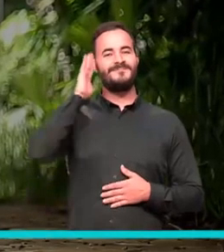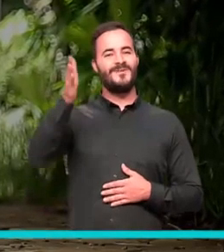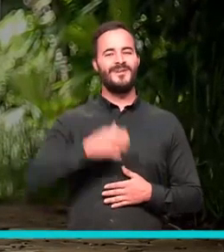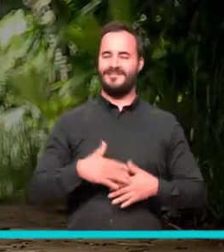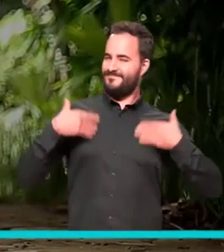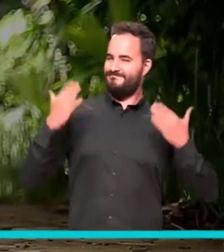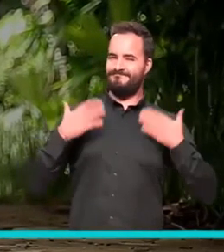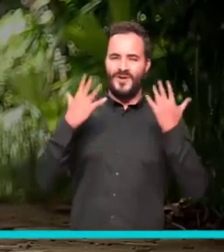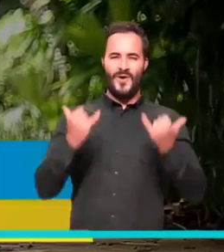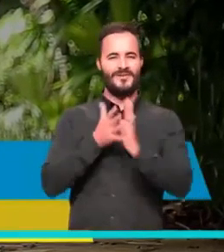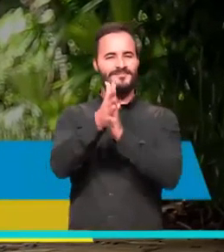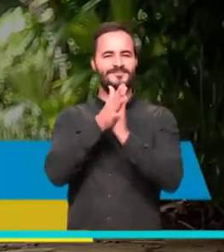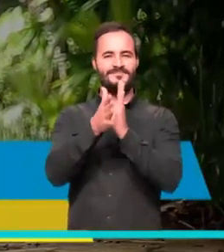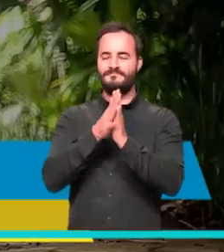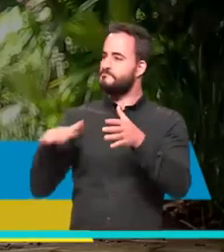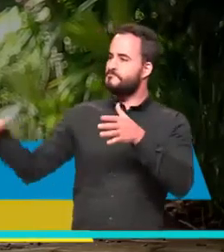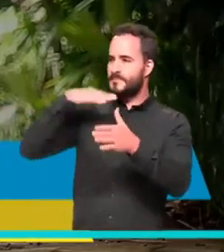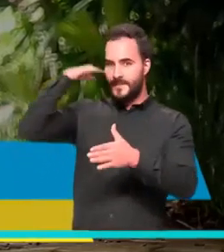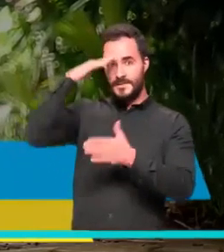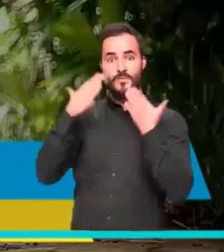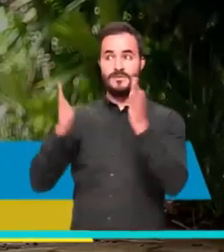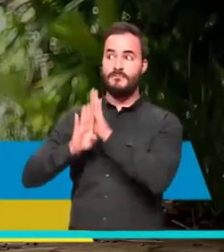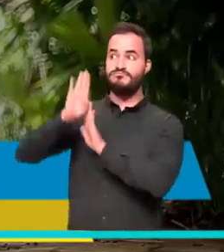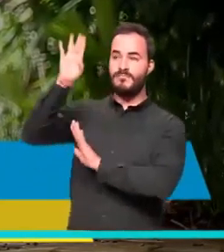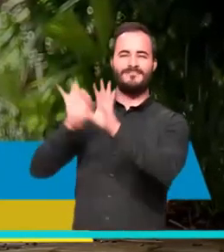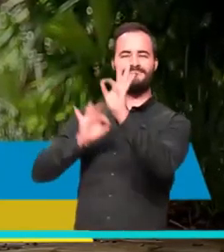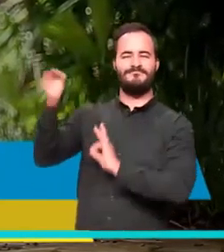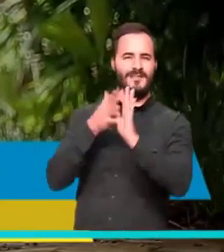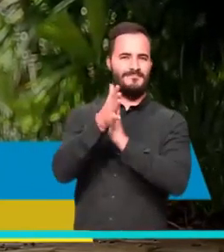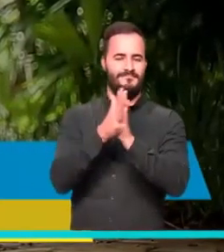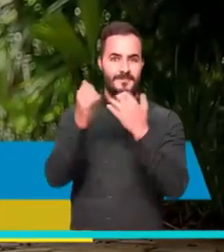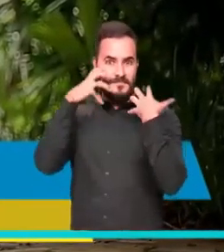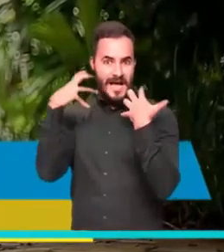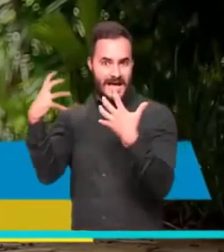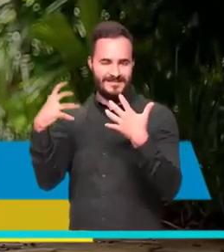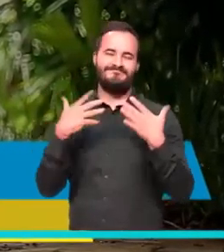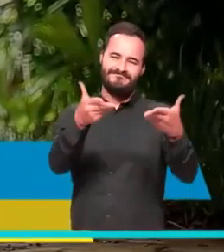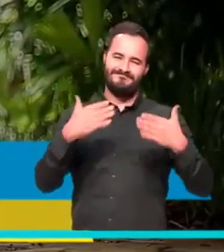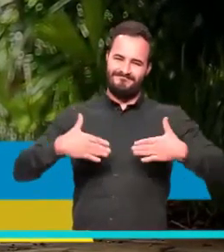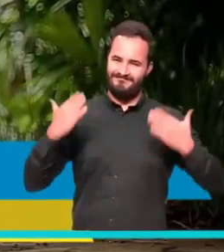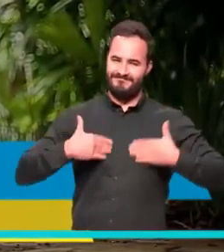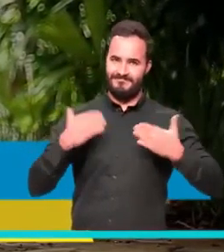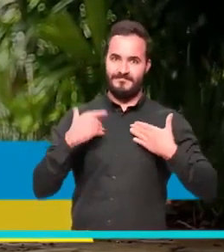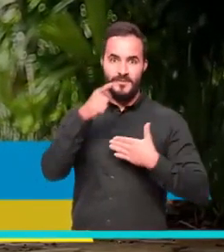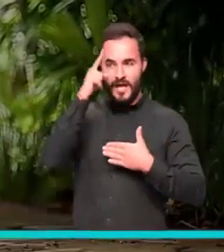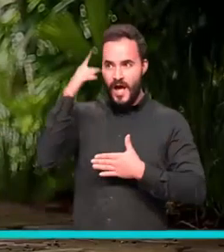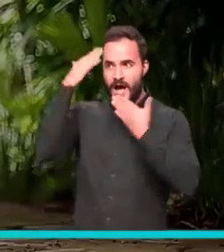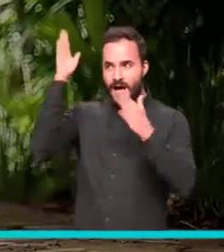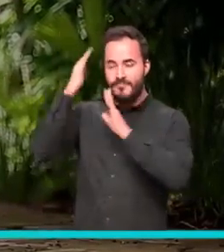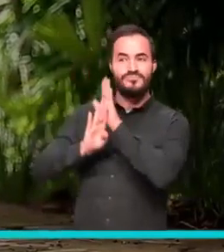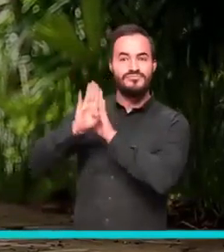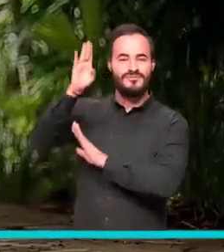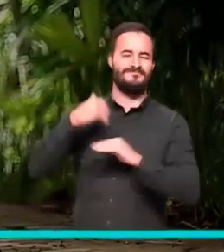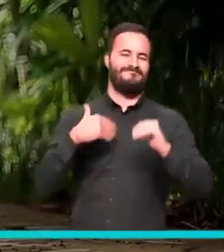Hola, es un gusto acompañarlos en una nueva emisión de Medellín Conecta TV. Aquí conocerán los hechos y las historias más destacadas de nuestra